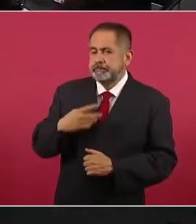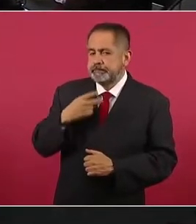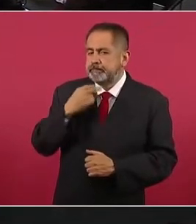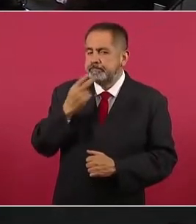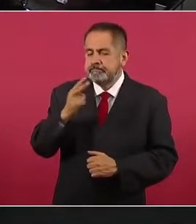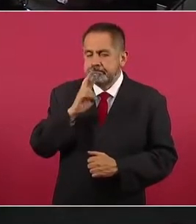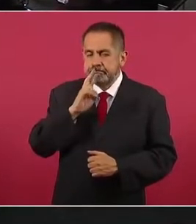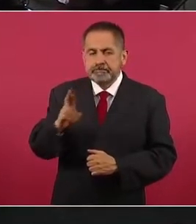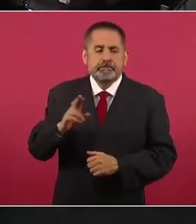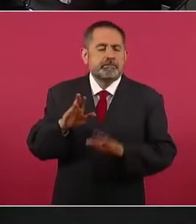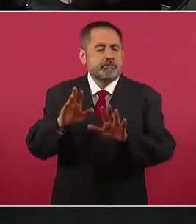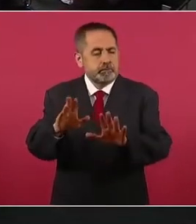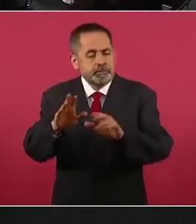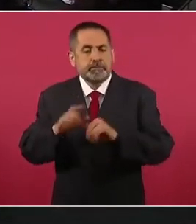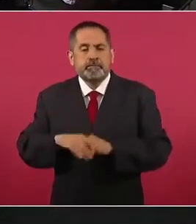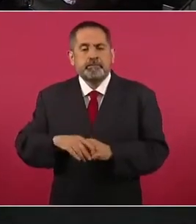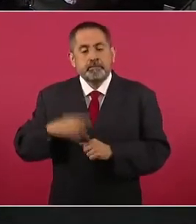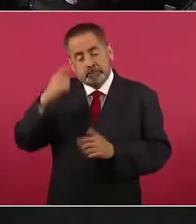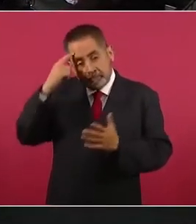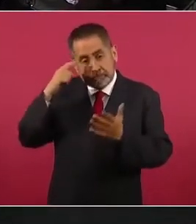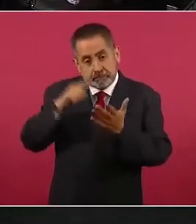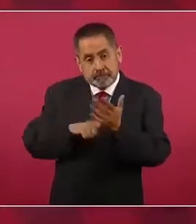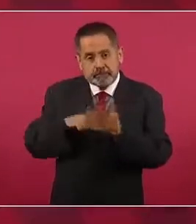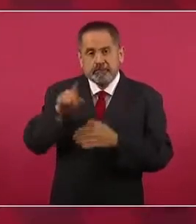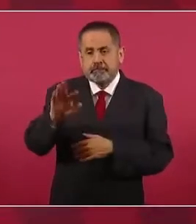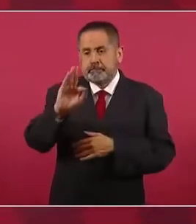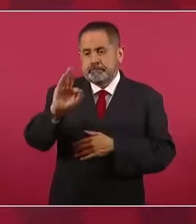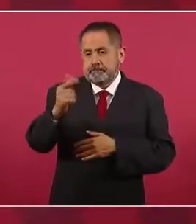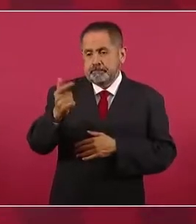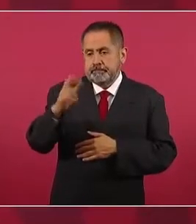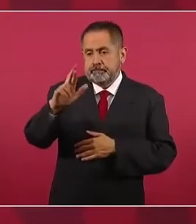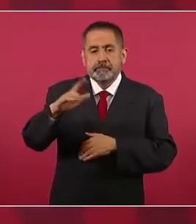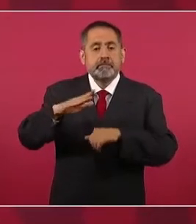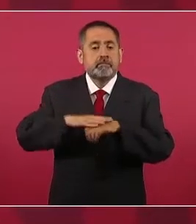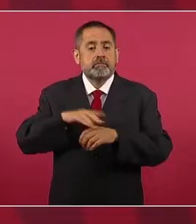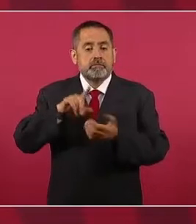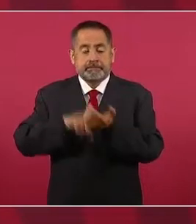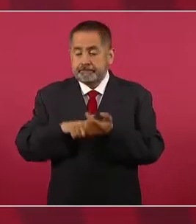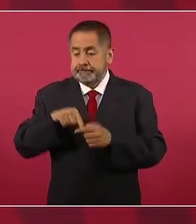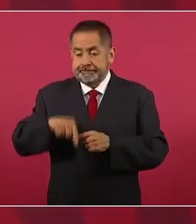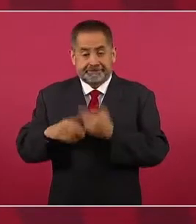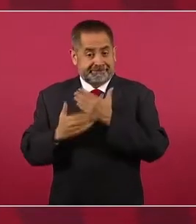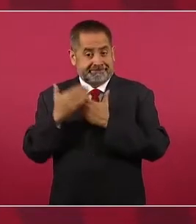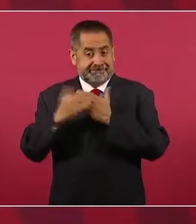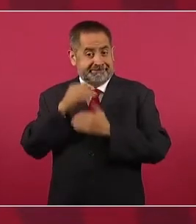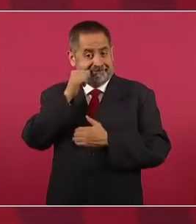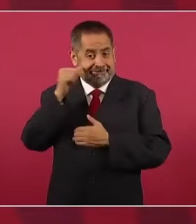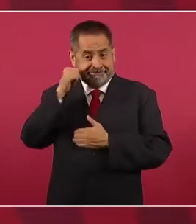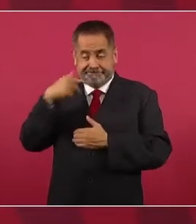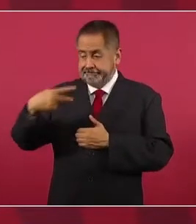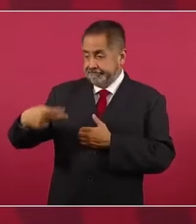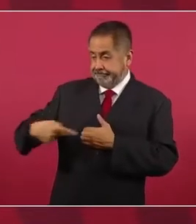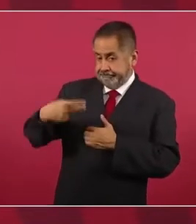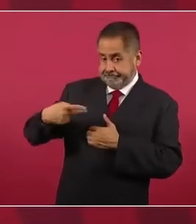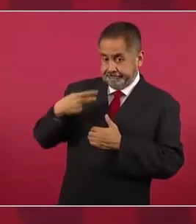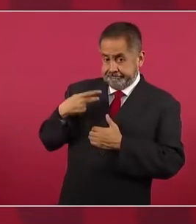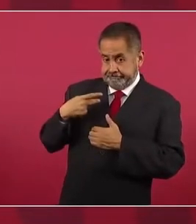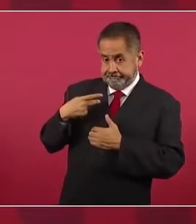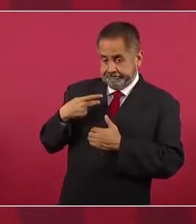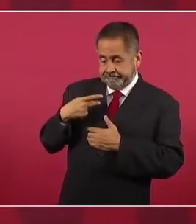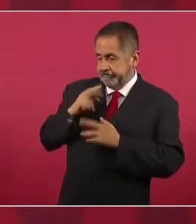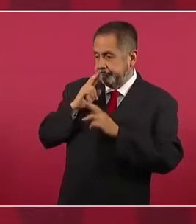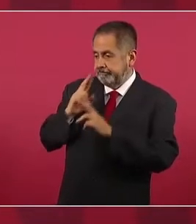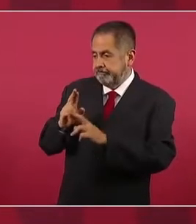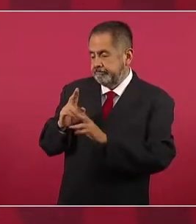información porque en la mañana se nos preguntó y dijimos que